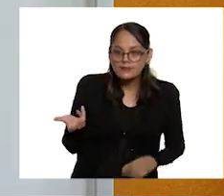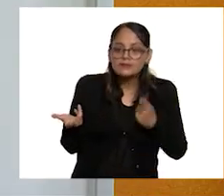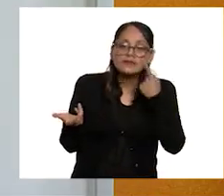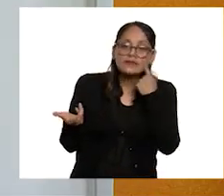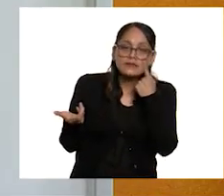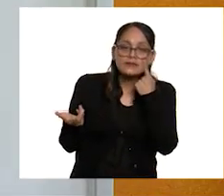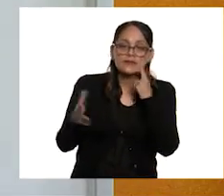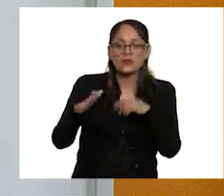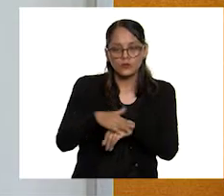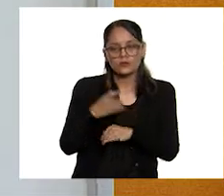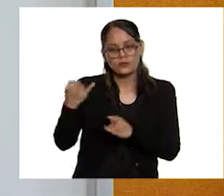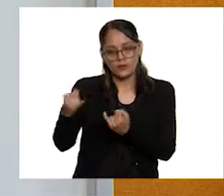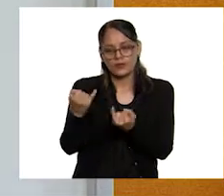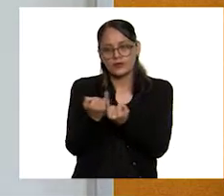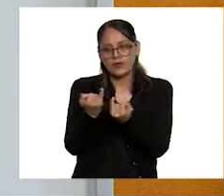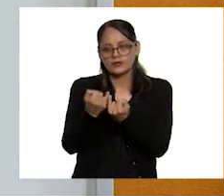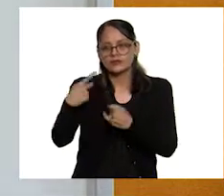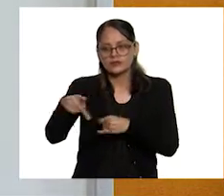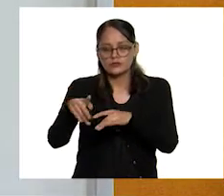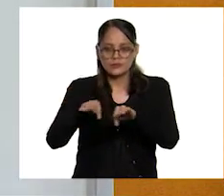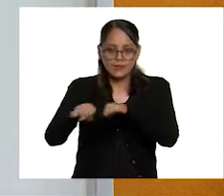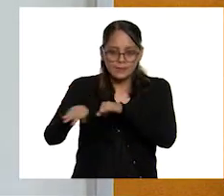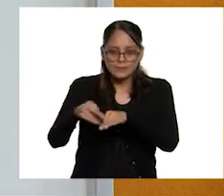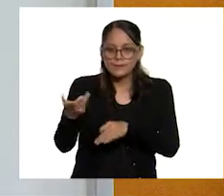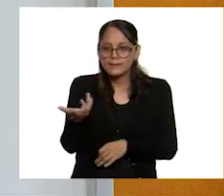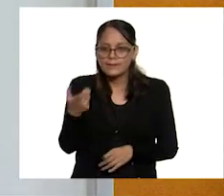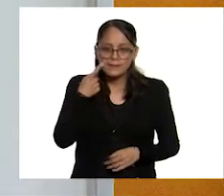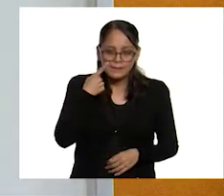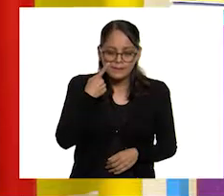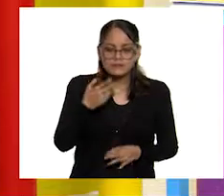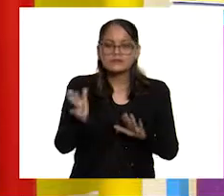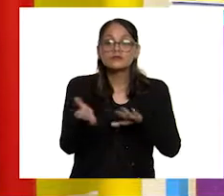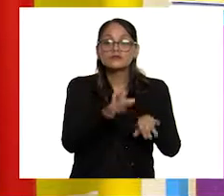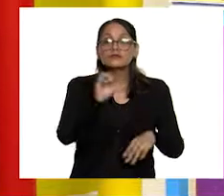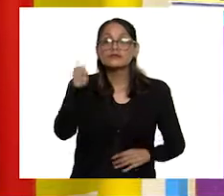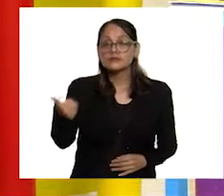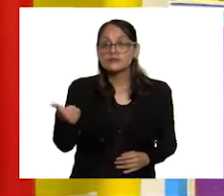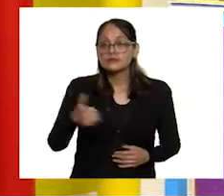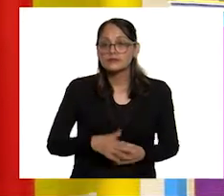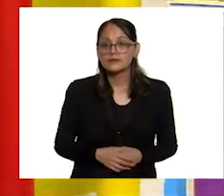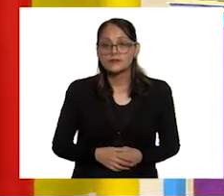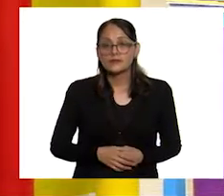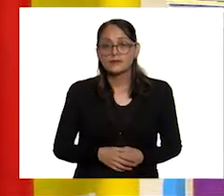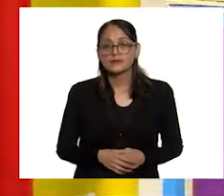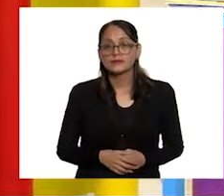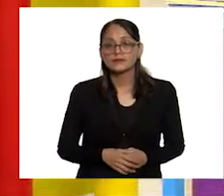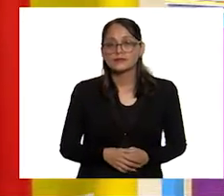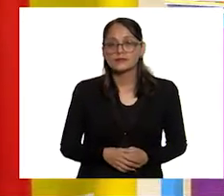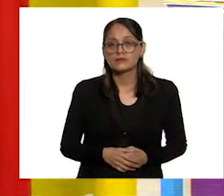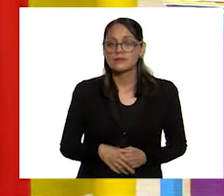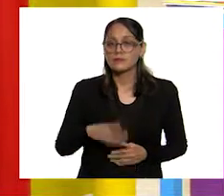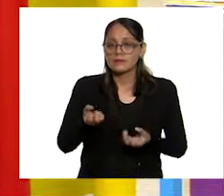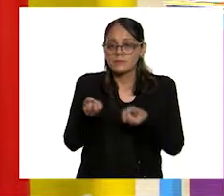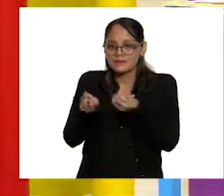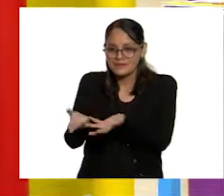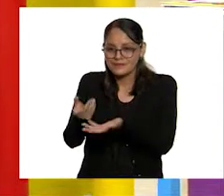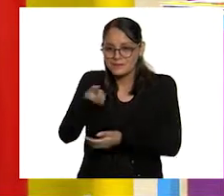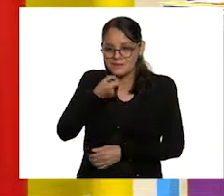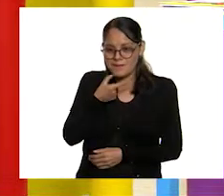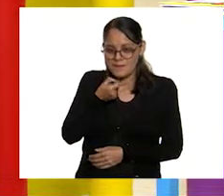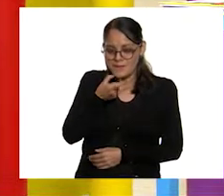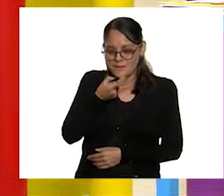porque se refiere a parte de las actividades de su profesión. La siguiente es... ¡Dan los medicamentos!